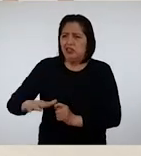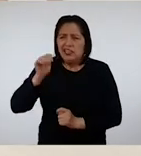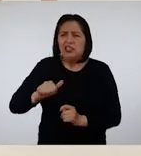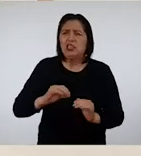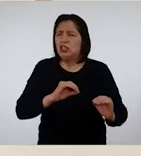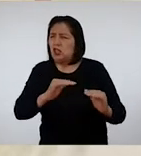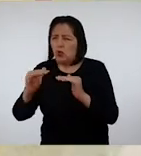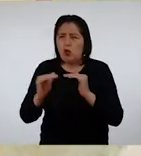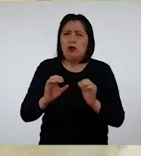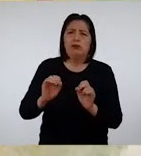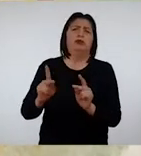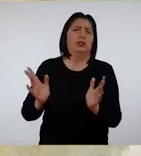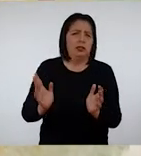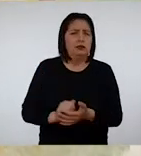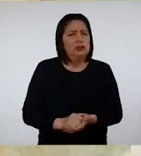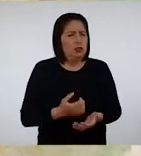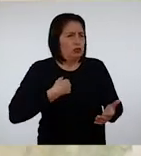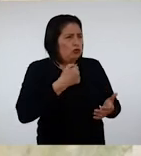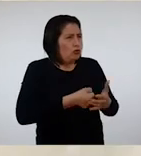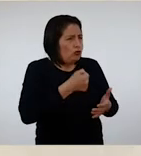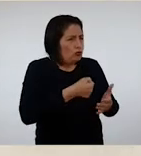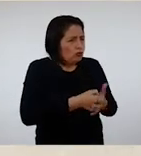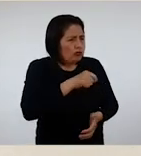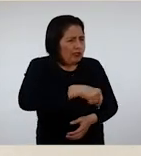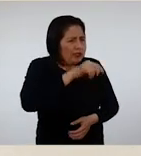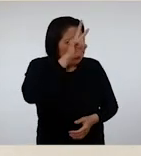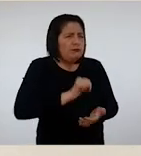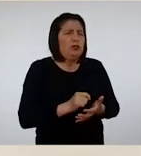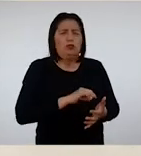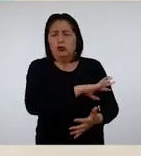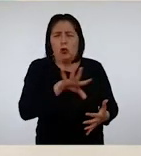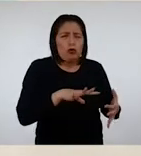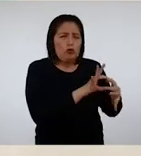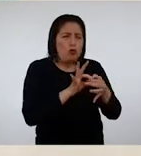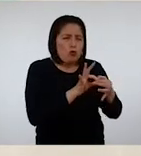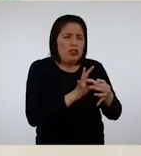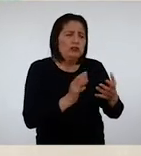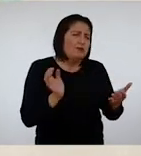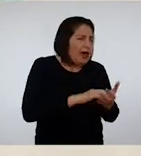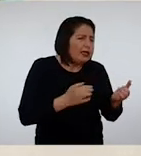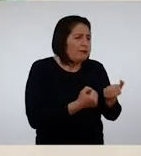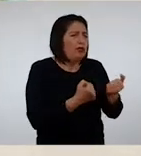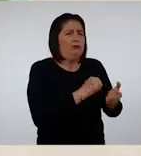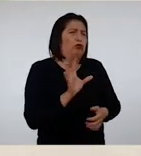sociedad donde las niñas tengamos las mismas oportunidades Lucho para que en el Perú estemos más unidos y seamos más